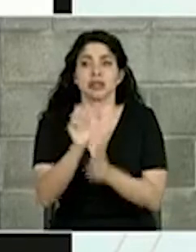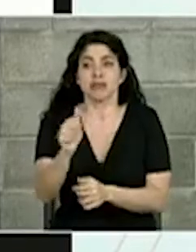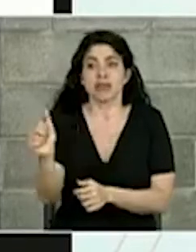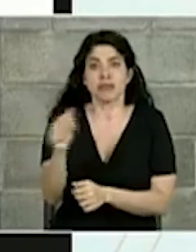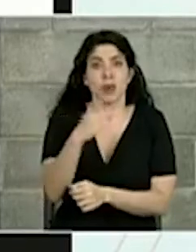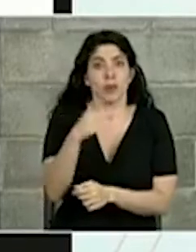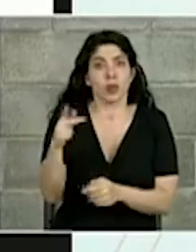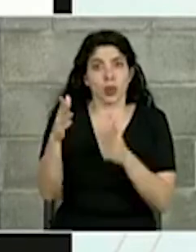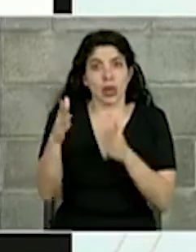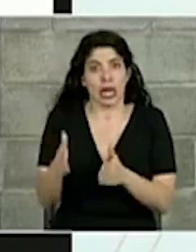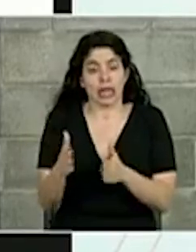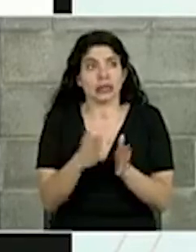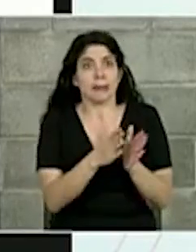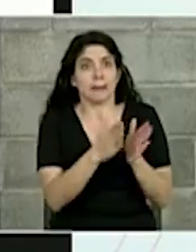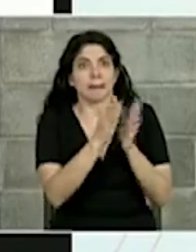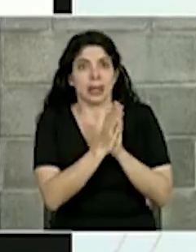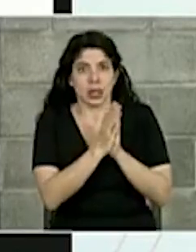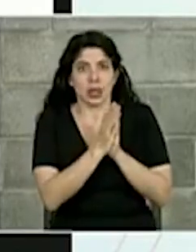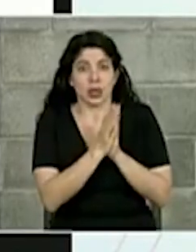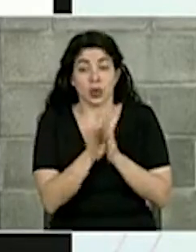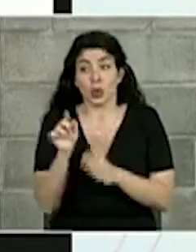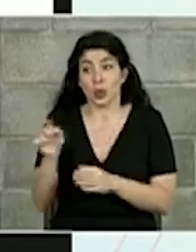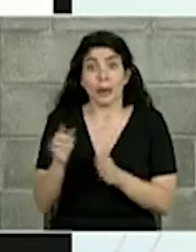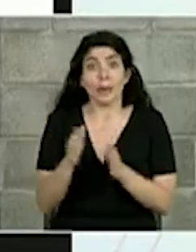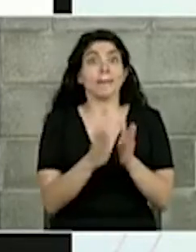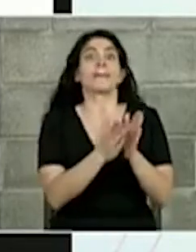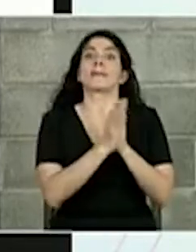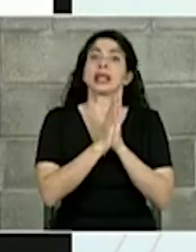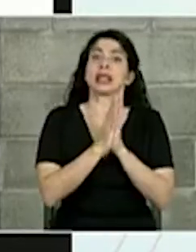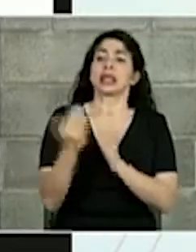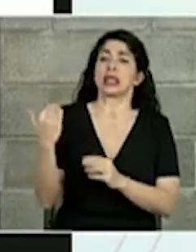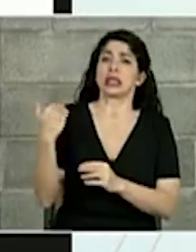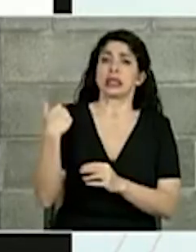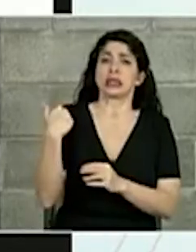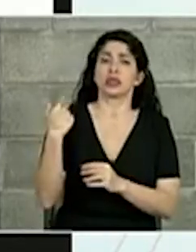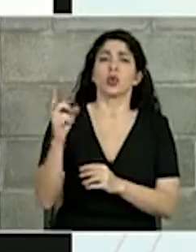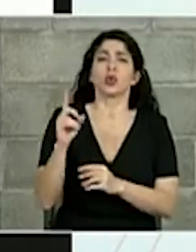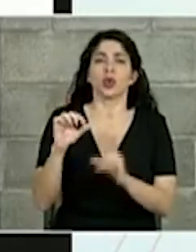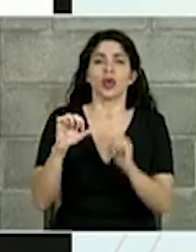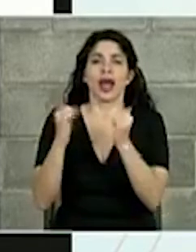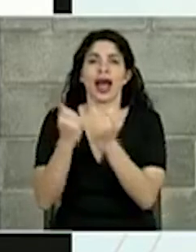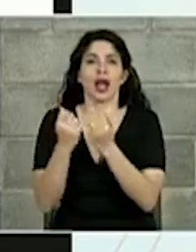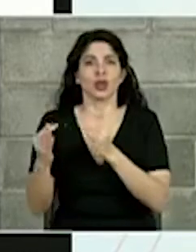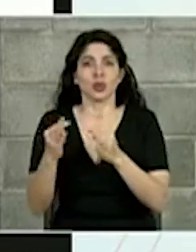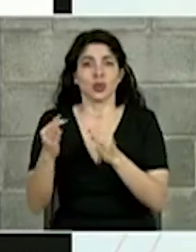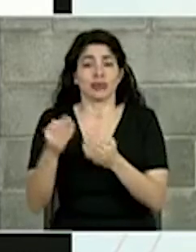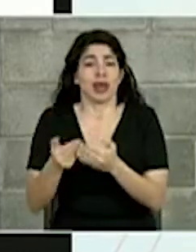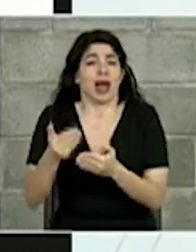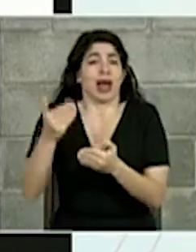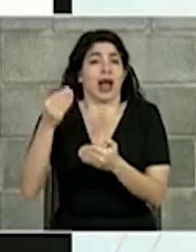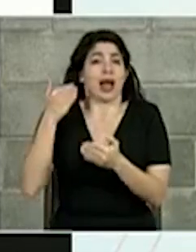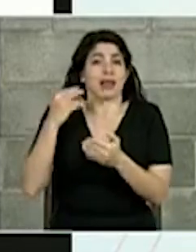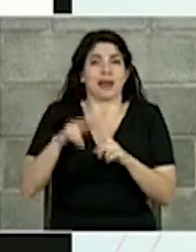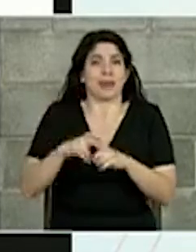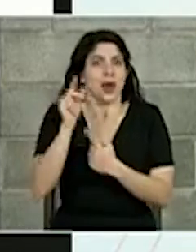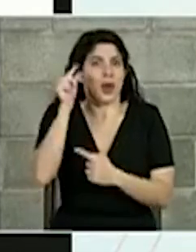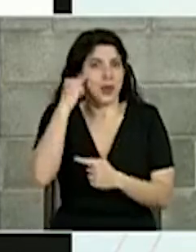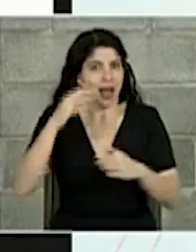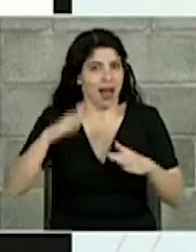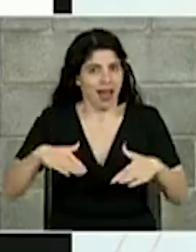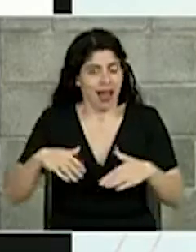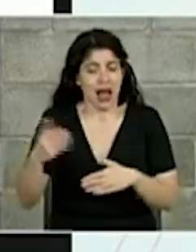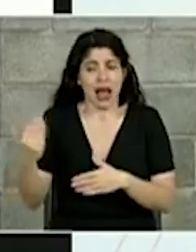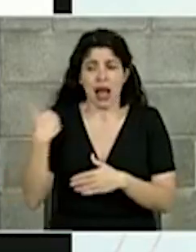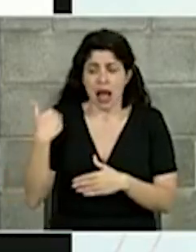puntarenenses. Esa solicitud se nos hizo a través del sector turismo antes de que iniciara esta administración con un